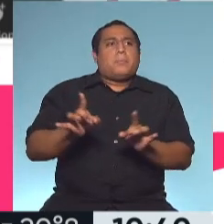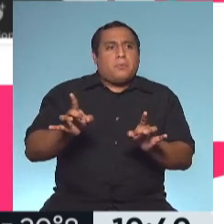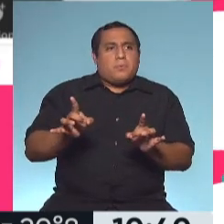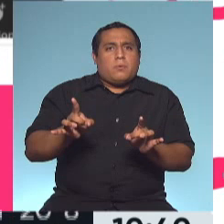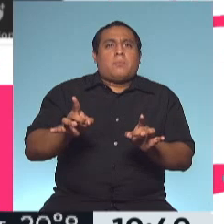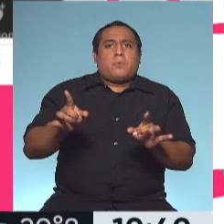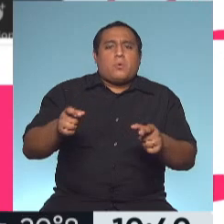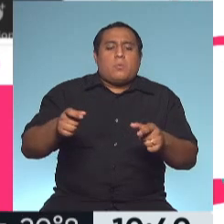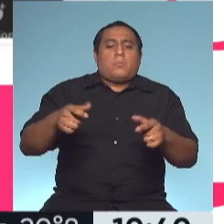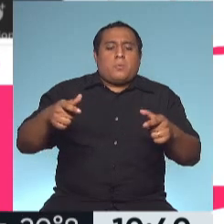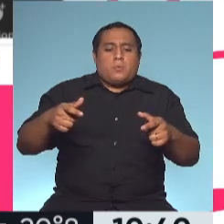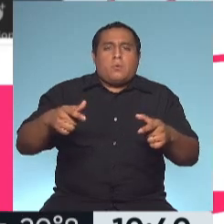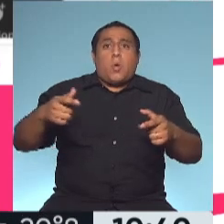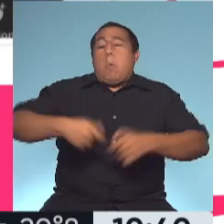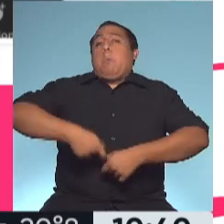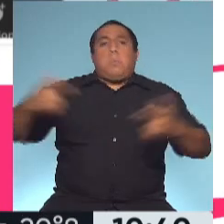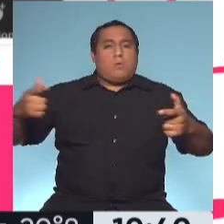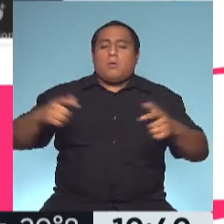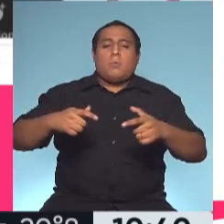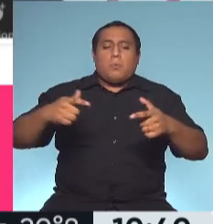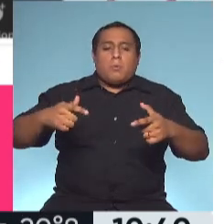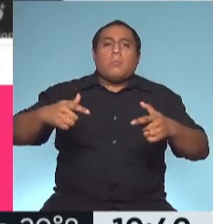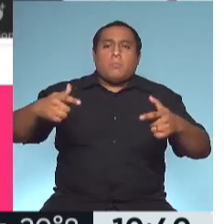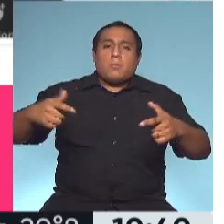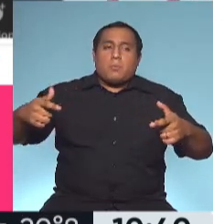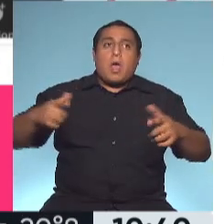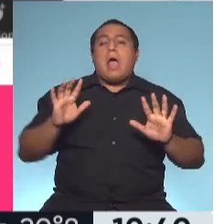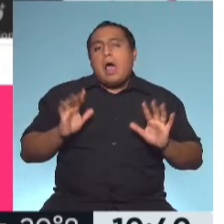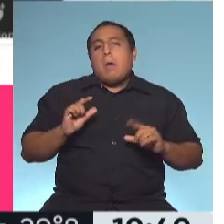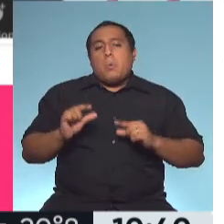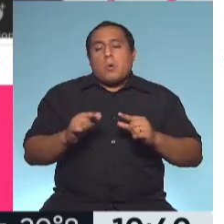a menor ritmo, lo cual es una buena señal.